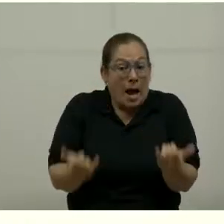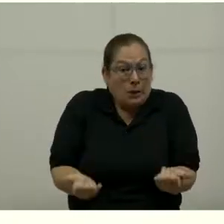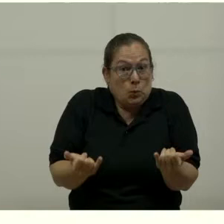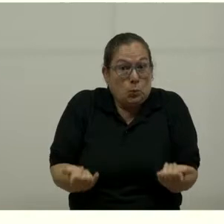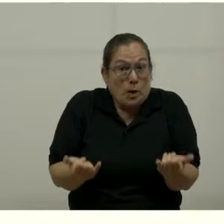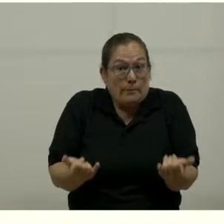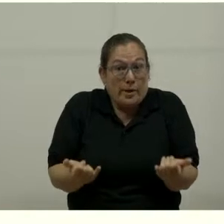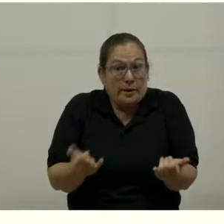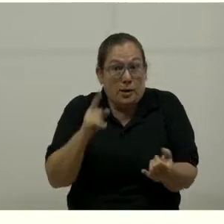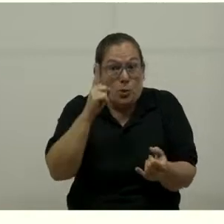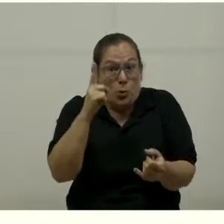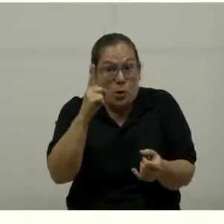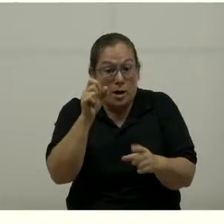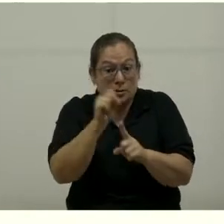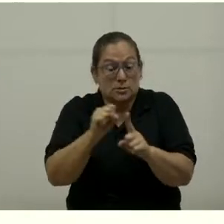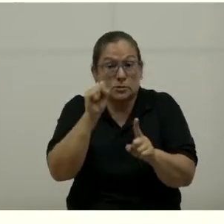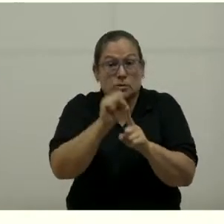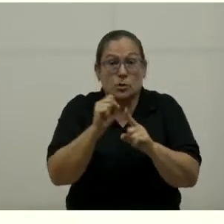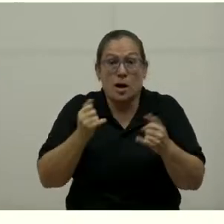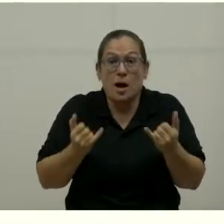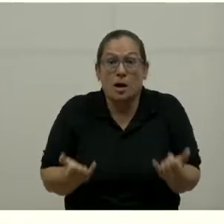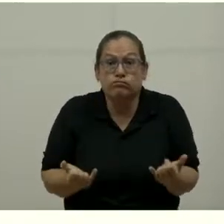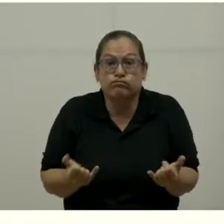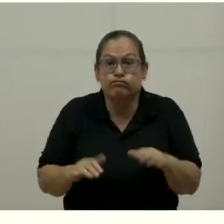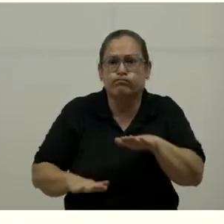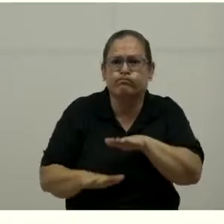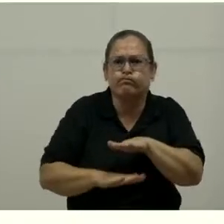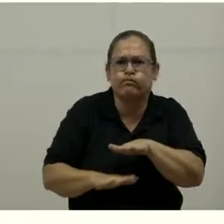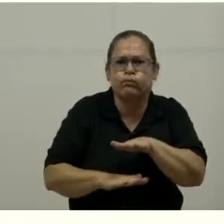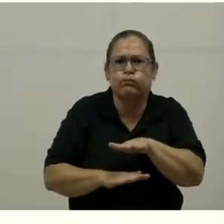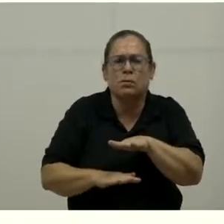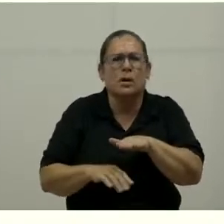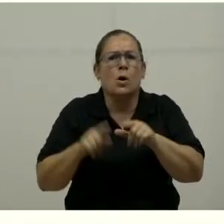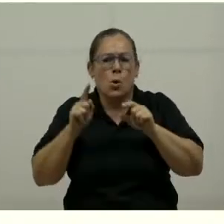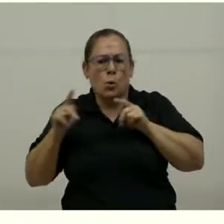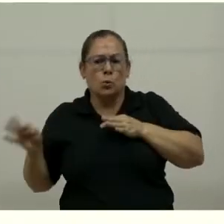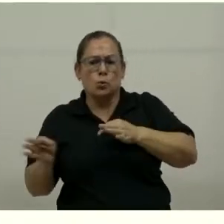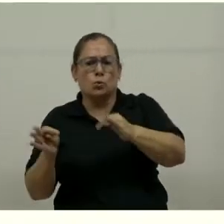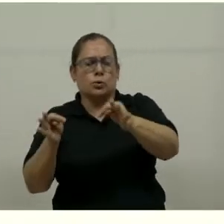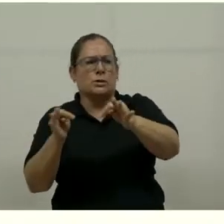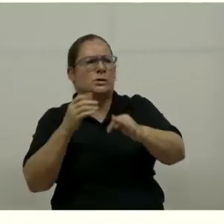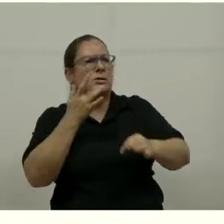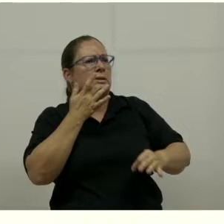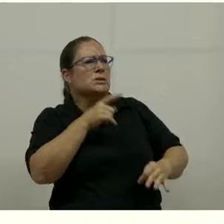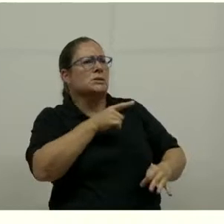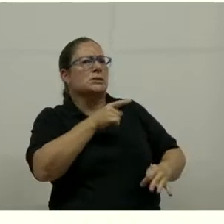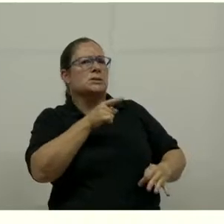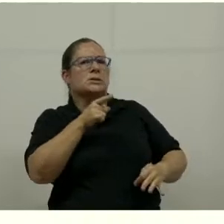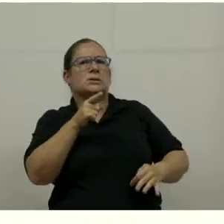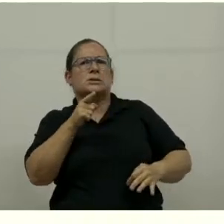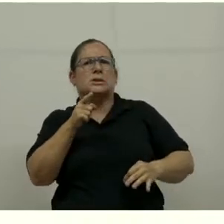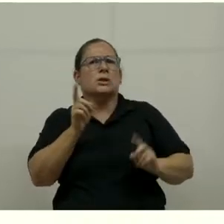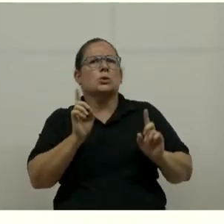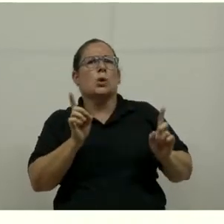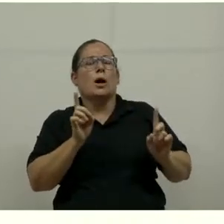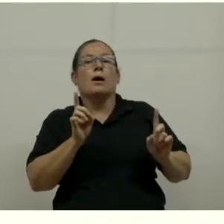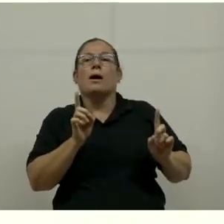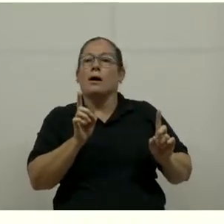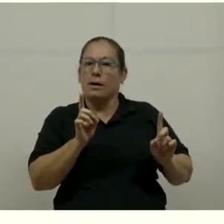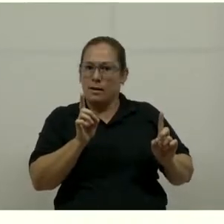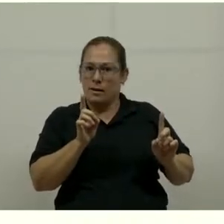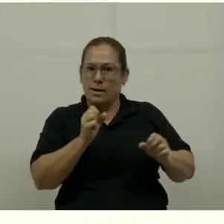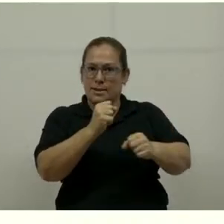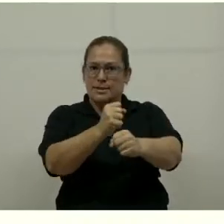Actualmente, una condición fundamental para que el turista elija un destino. Es la seguridad sanitaria. Y nosotros necesitamos enviar